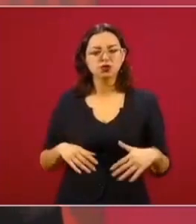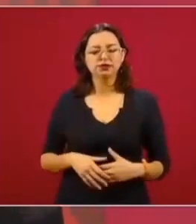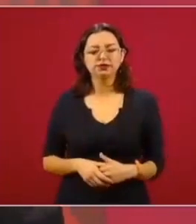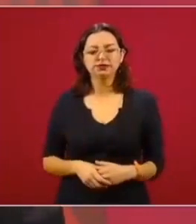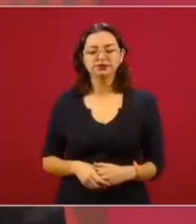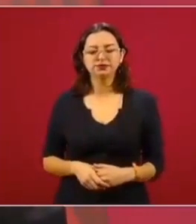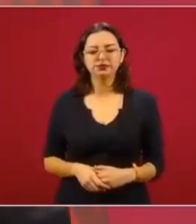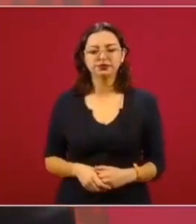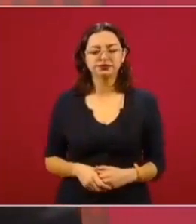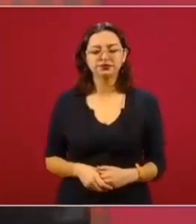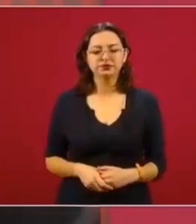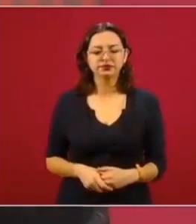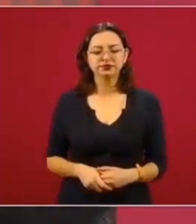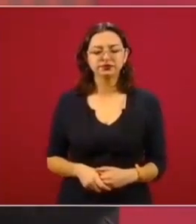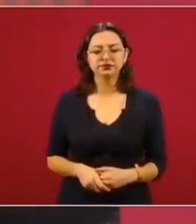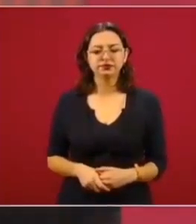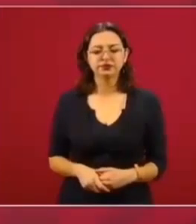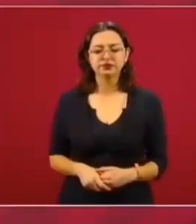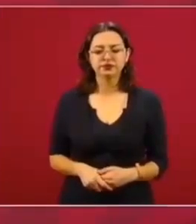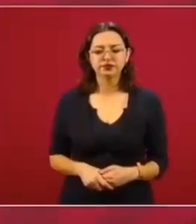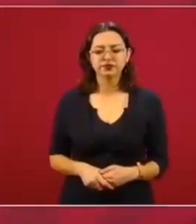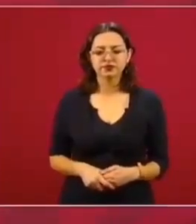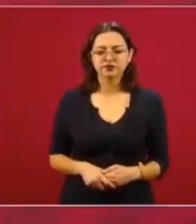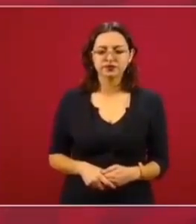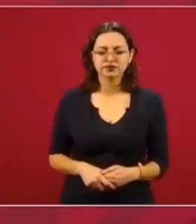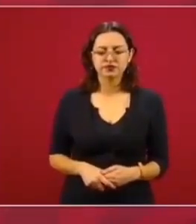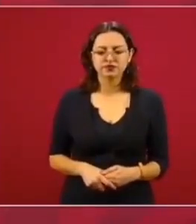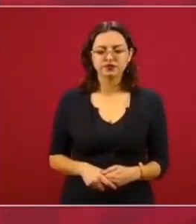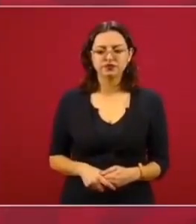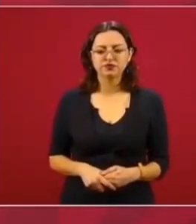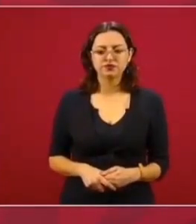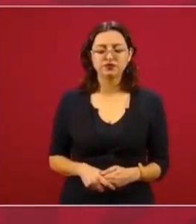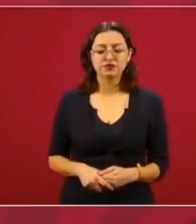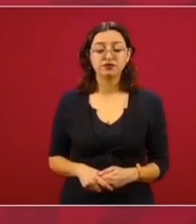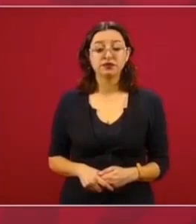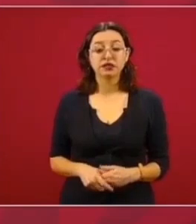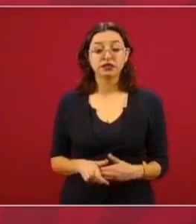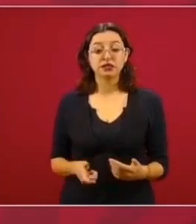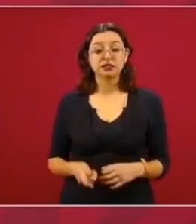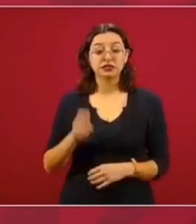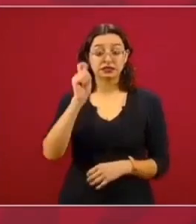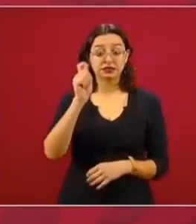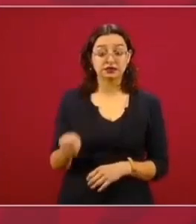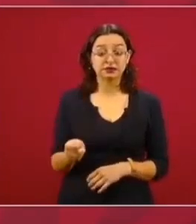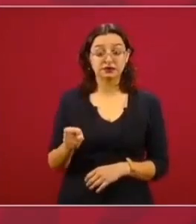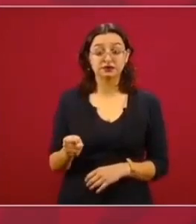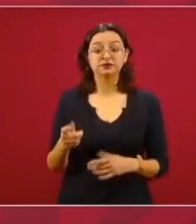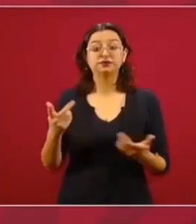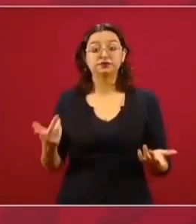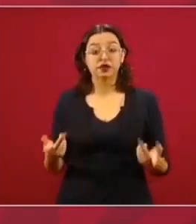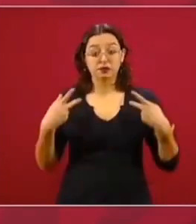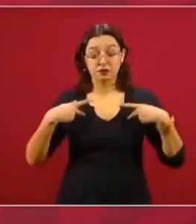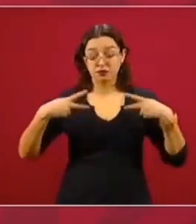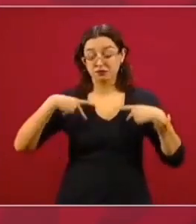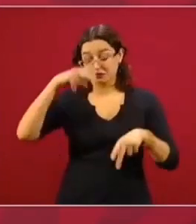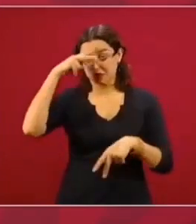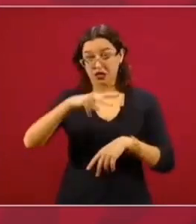Estamos hablando que enviaron nuestros paisanos, nuestros familiares,